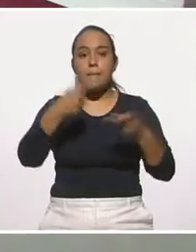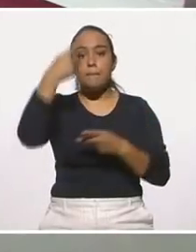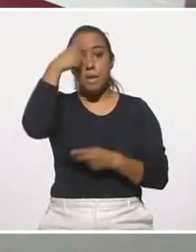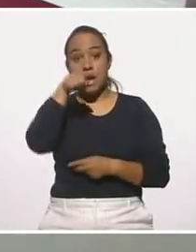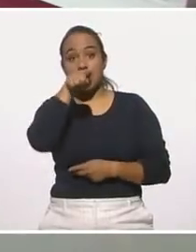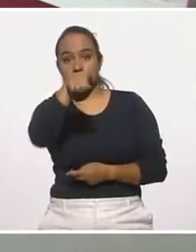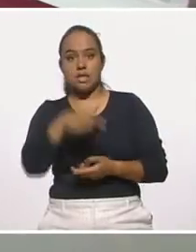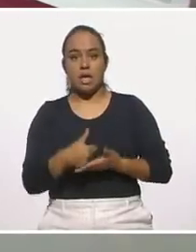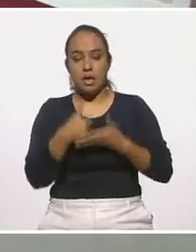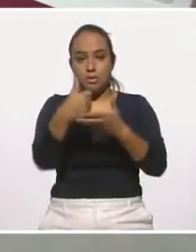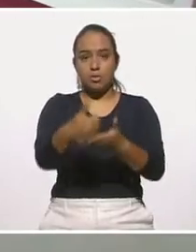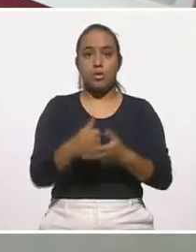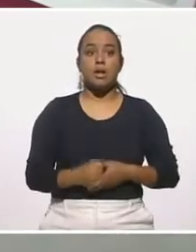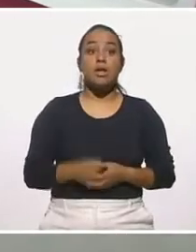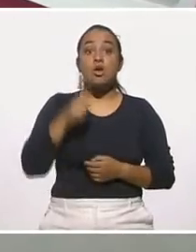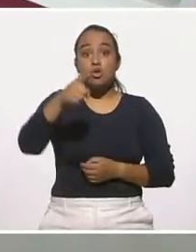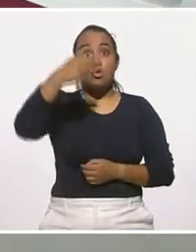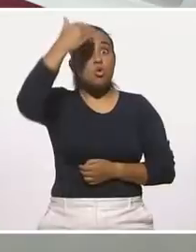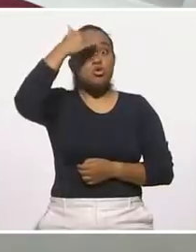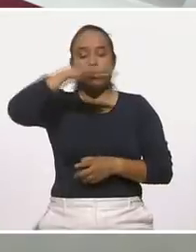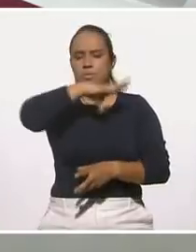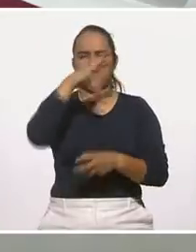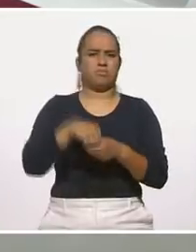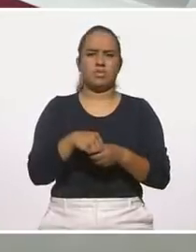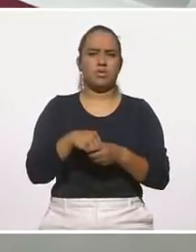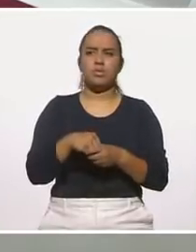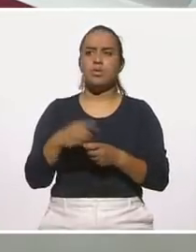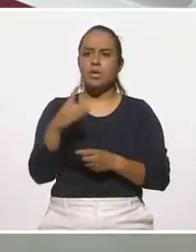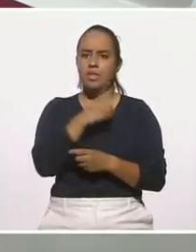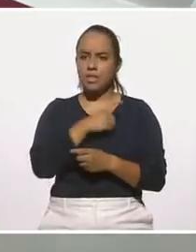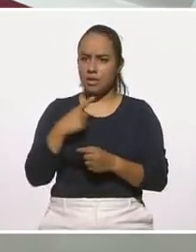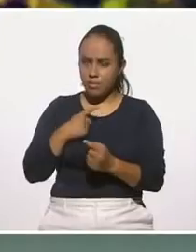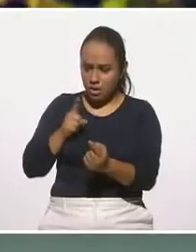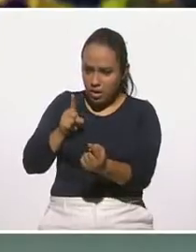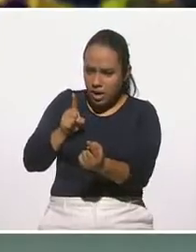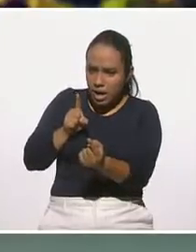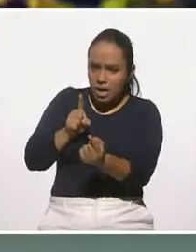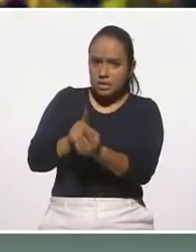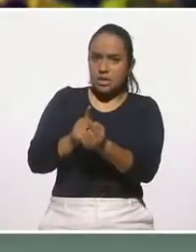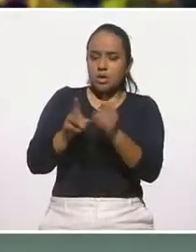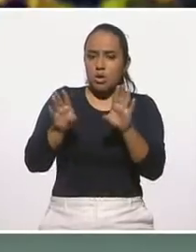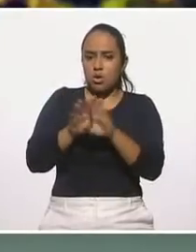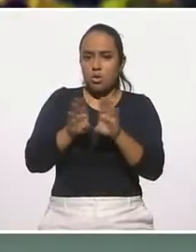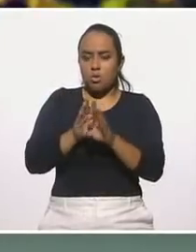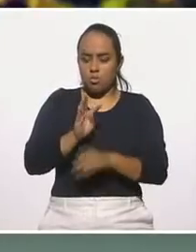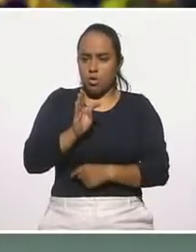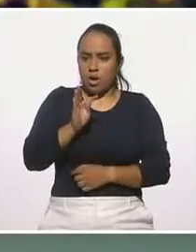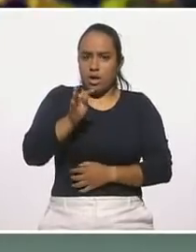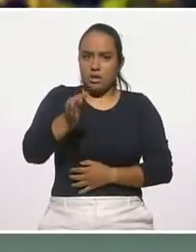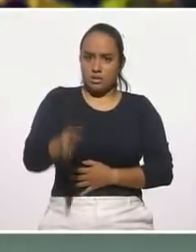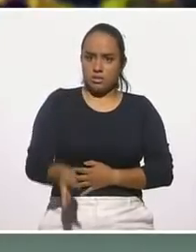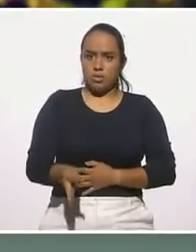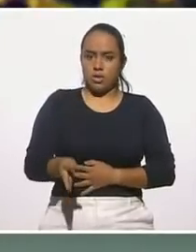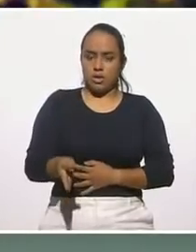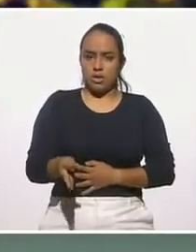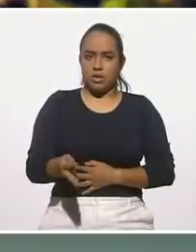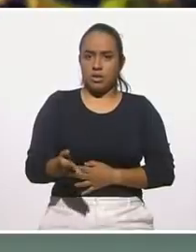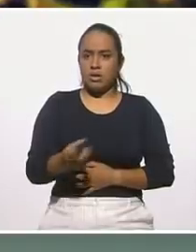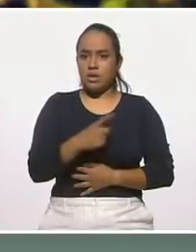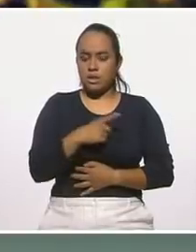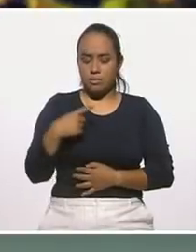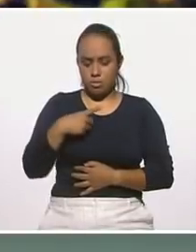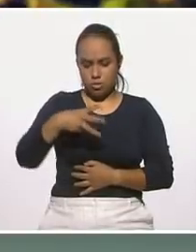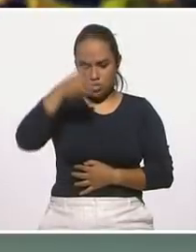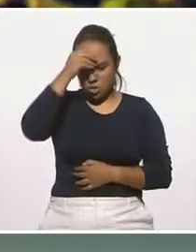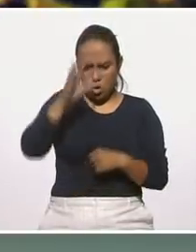a ti, porque la otra es, no tengo que saberlo todo, tengo que saber acercarme, y creo que esta parte de apropiarse y de resiliar, es aprender a que